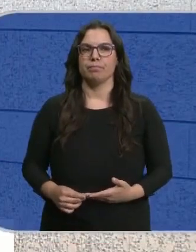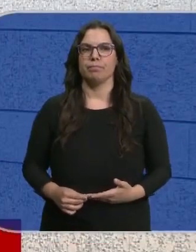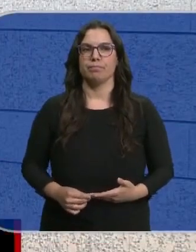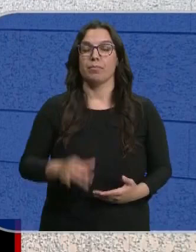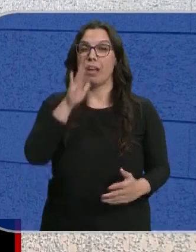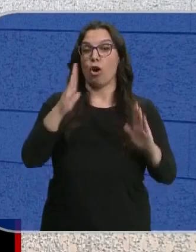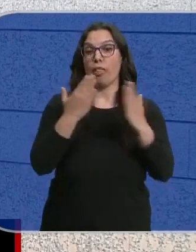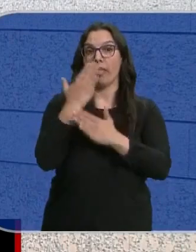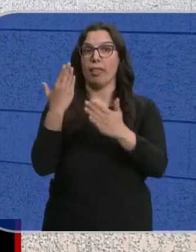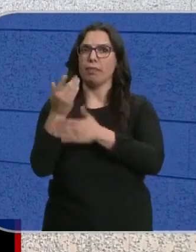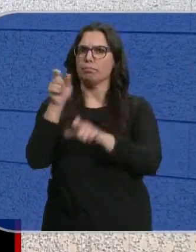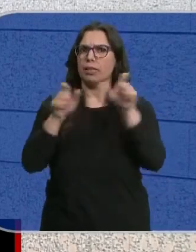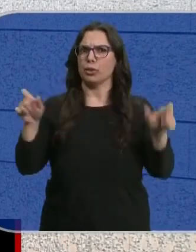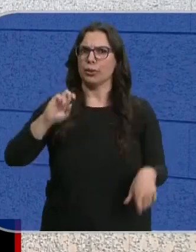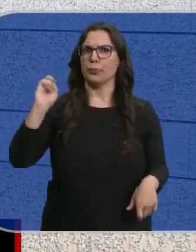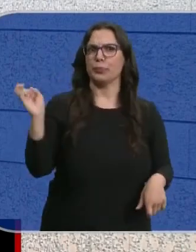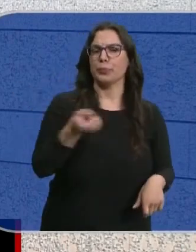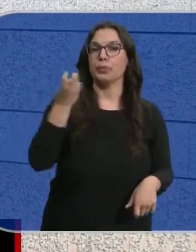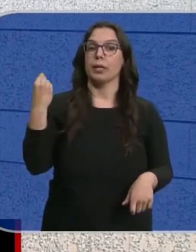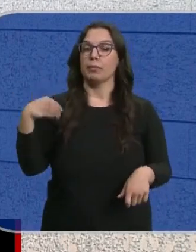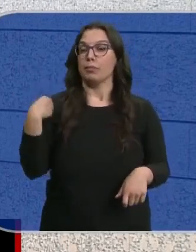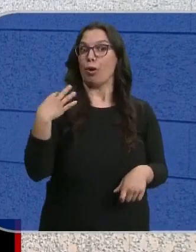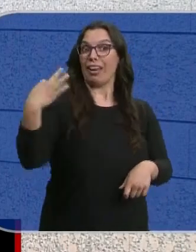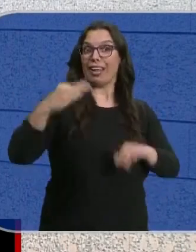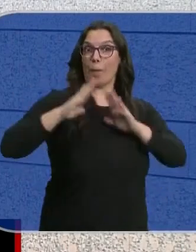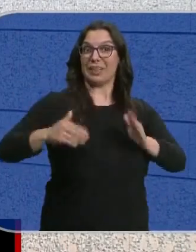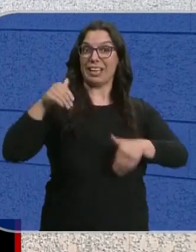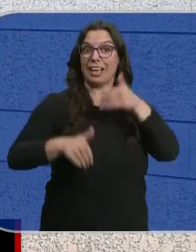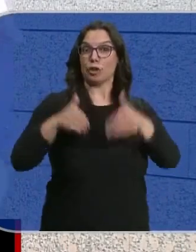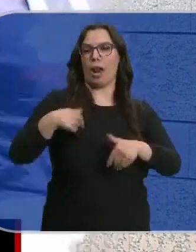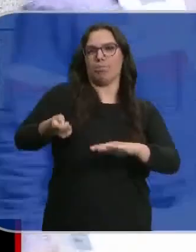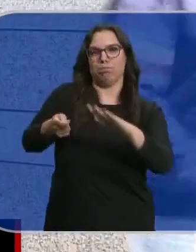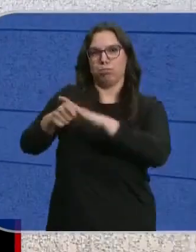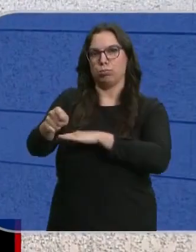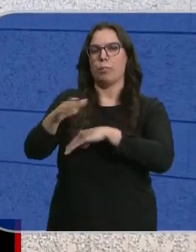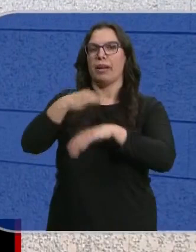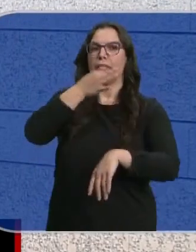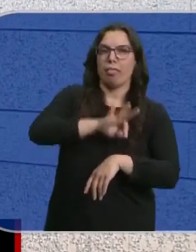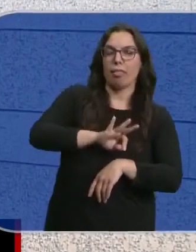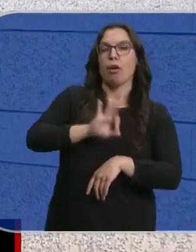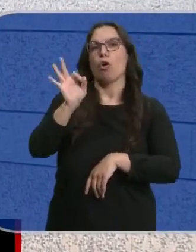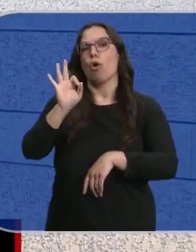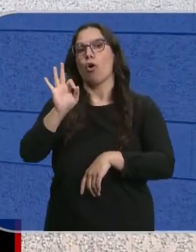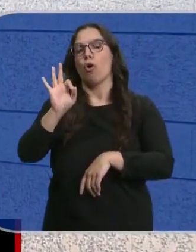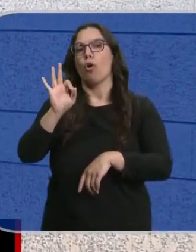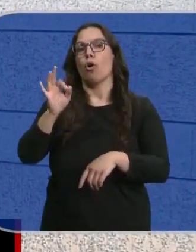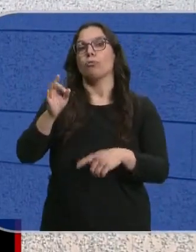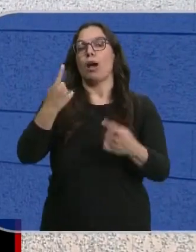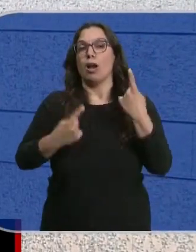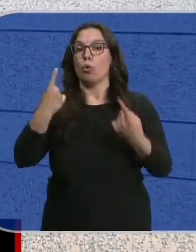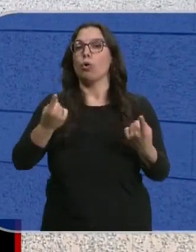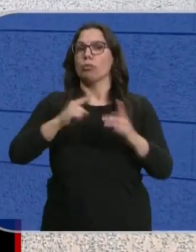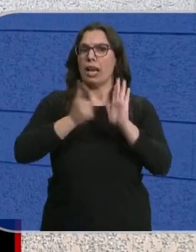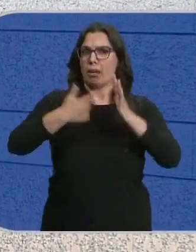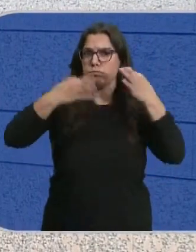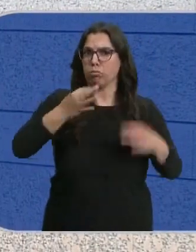Estos días son muchas las personas que presentan recursos para no ser miembros de las mesas electorales. Muchos amparándose en la ley y otros utilizando la